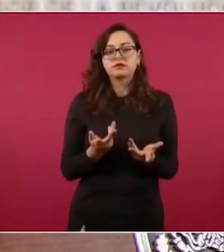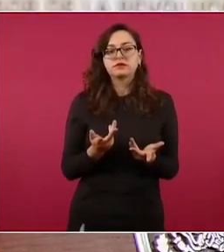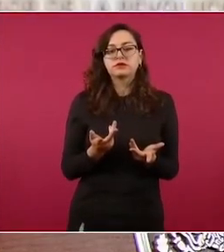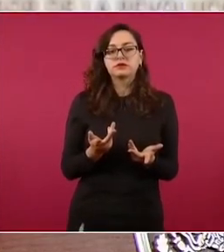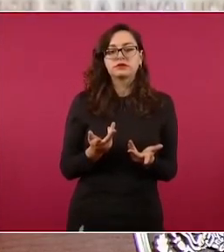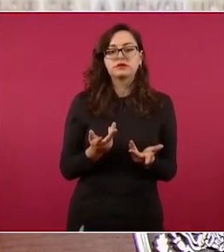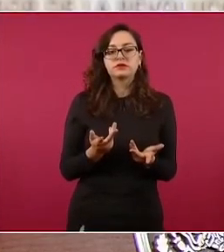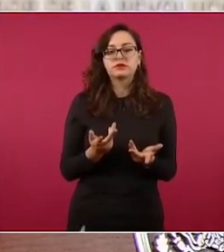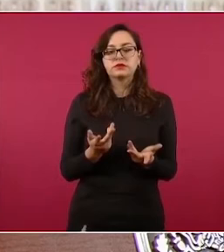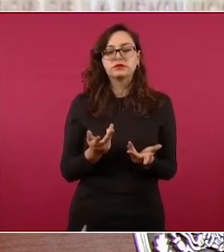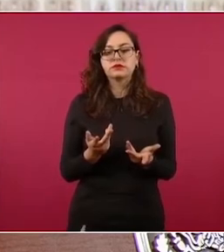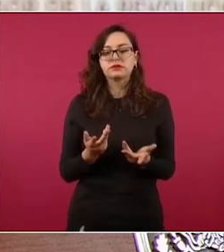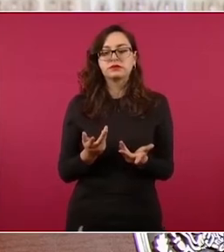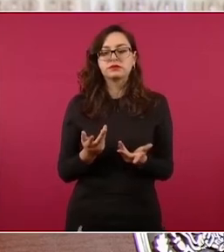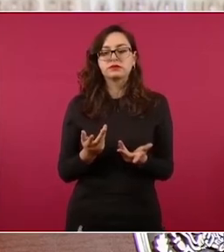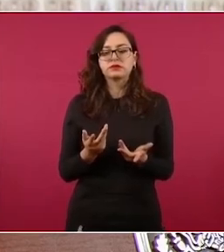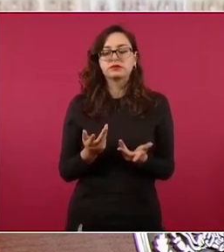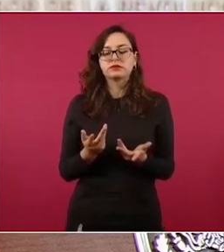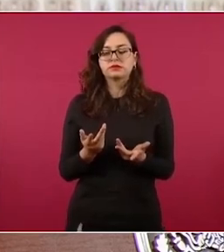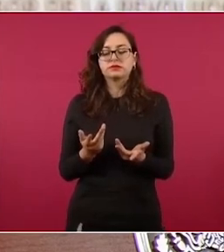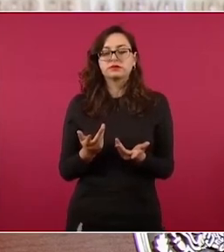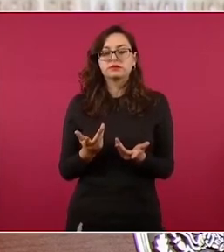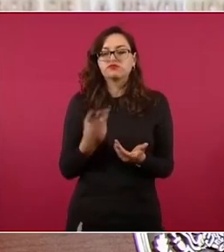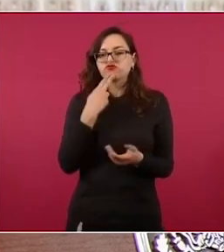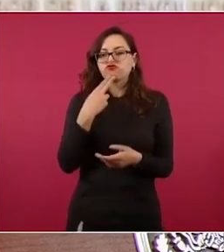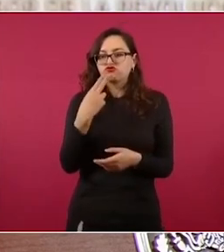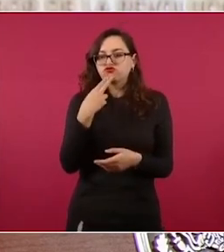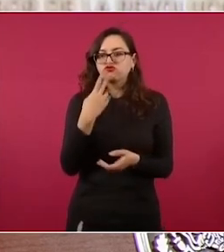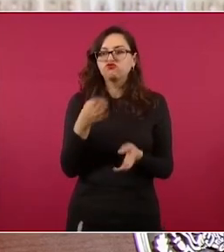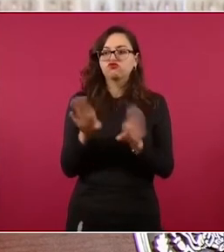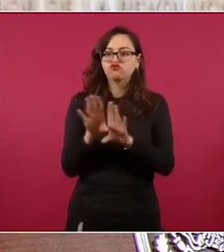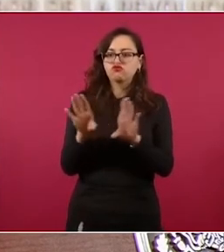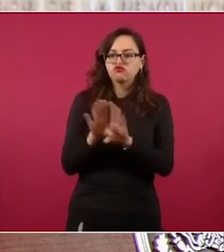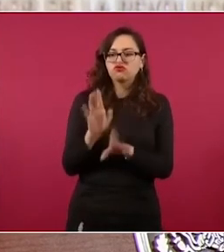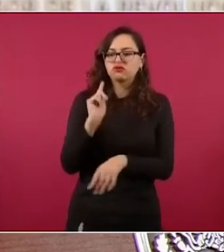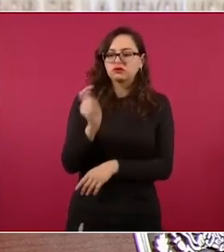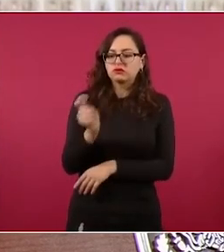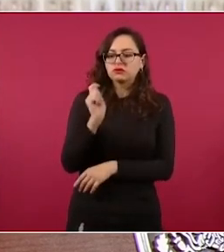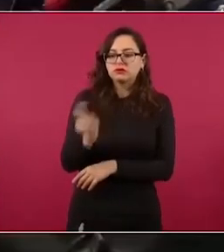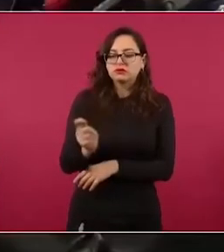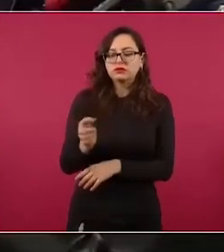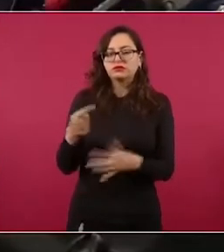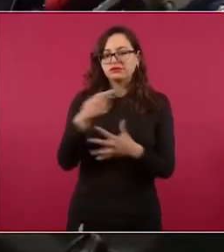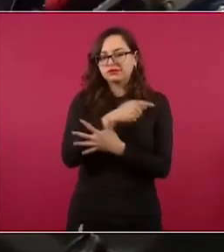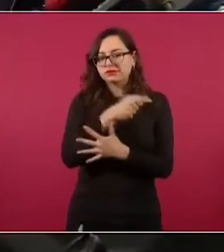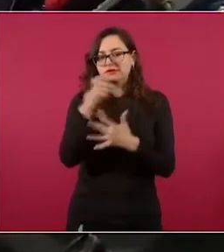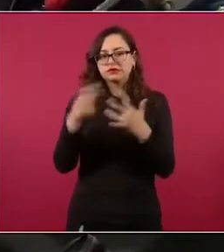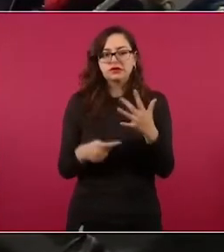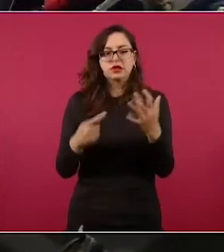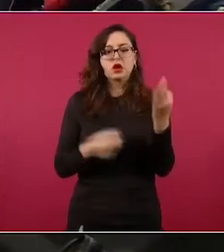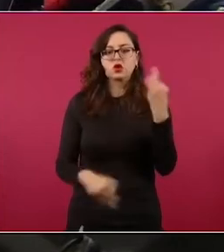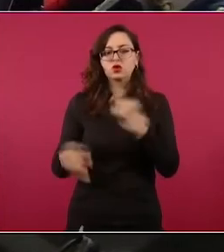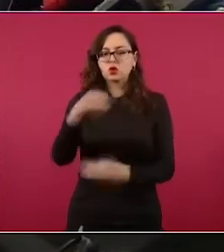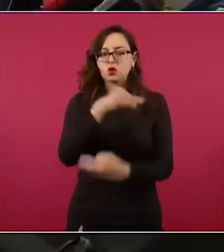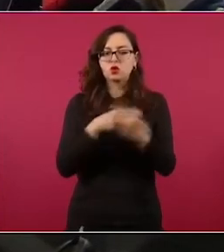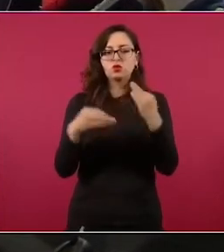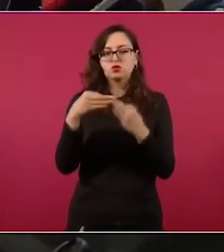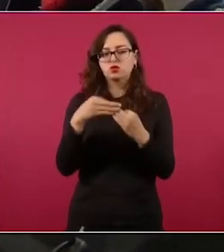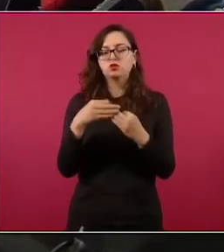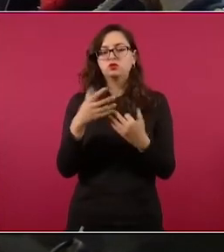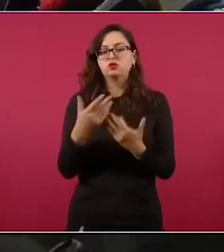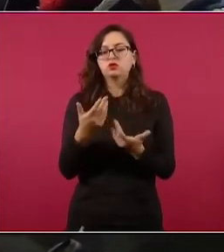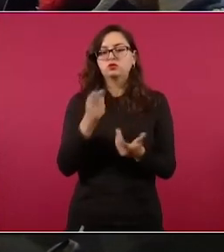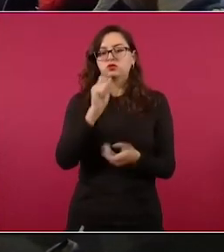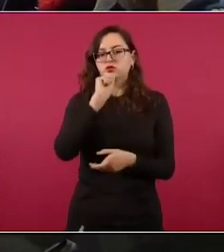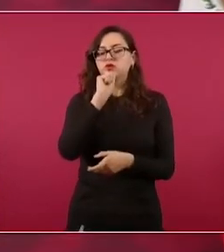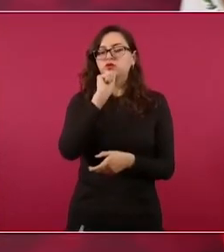Y su uso, incluidas